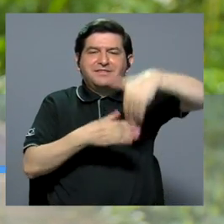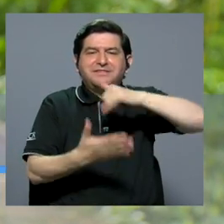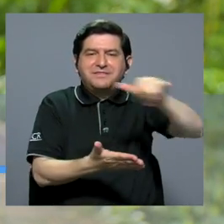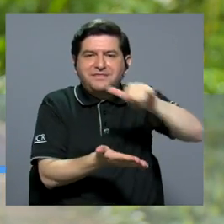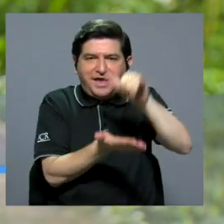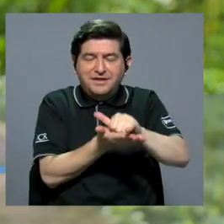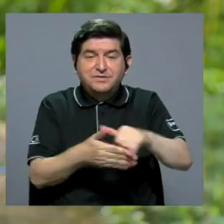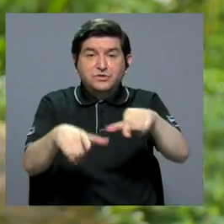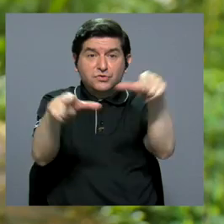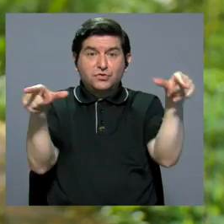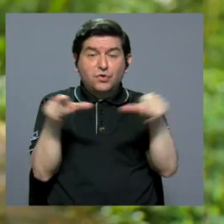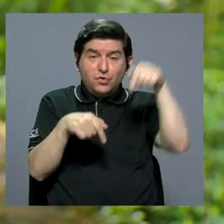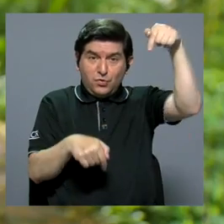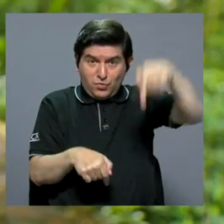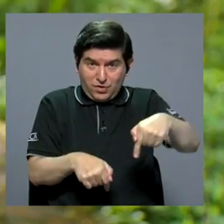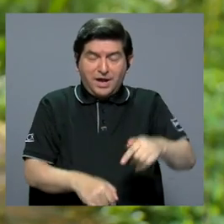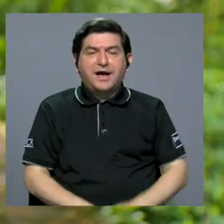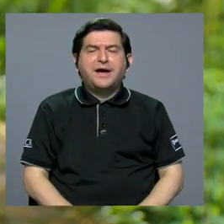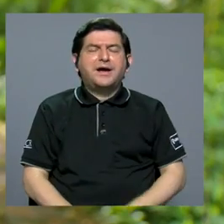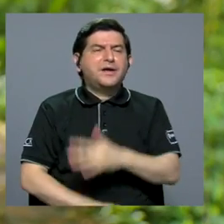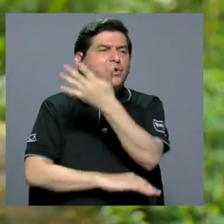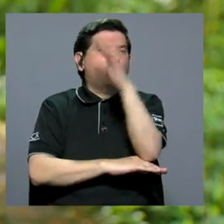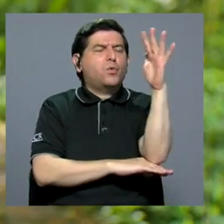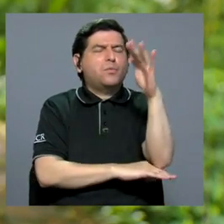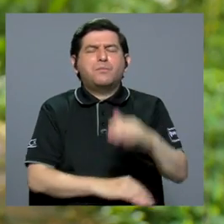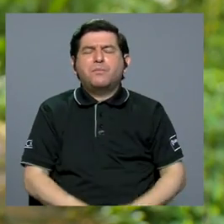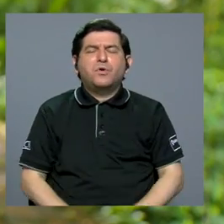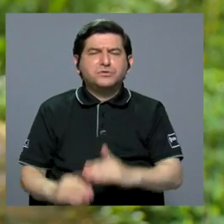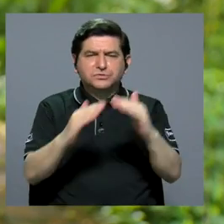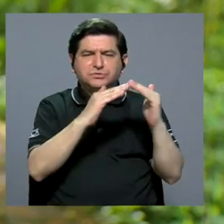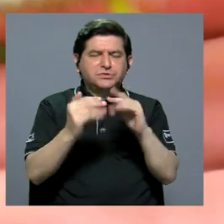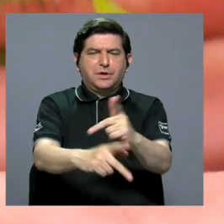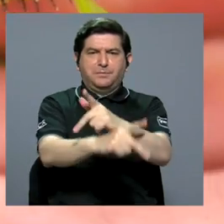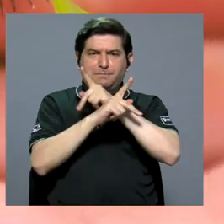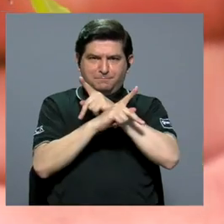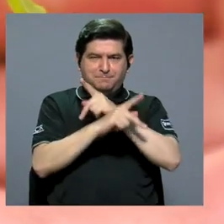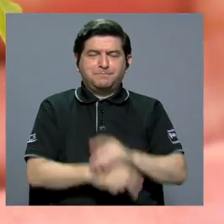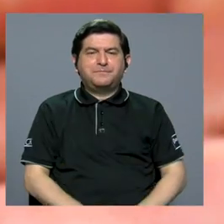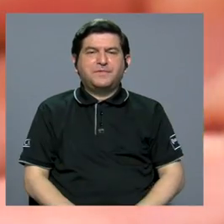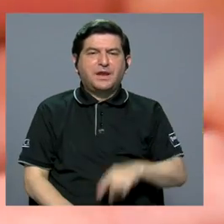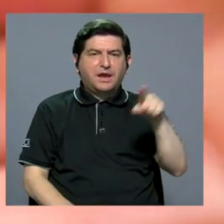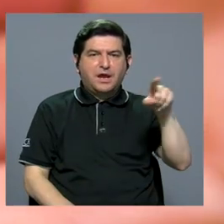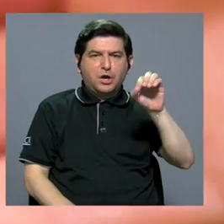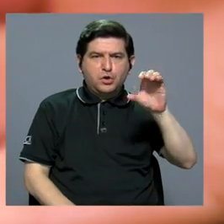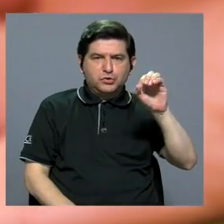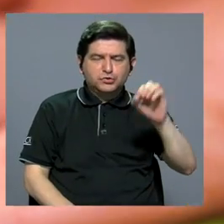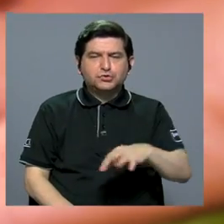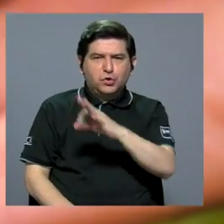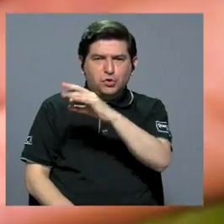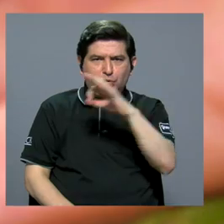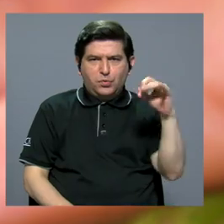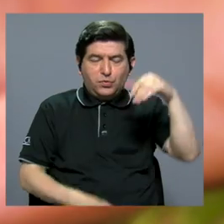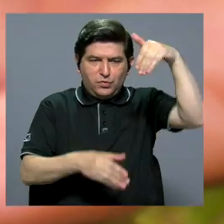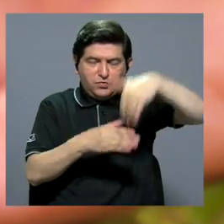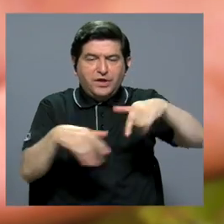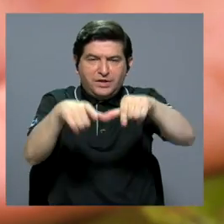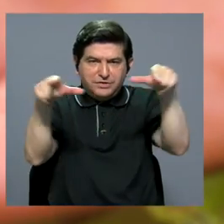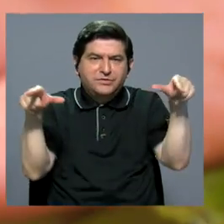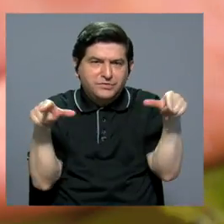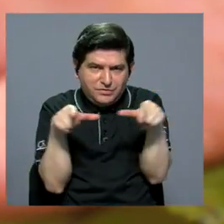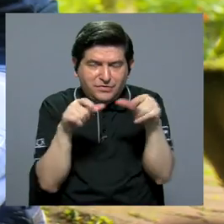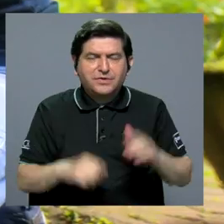Y es que esta reserva es justamente eso, es un bosque urbano protegido y el mariposario a la hora de estar inmerso en este